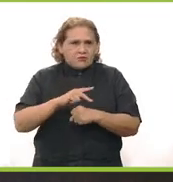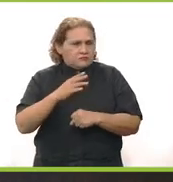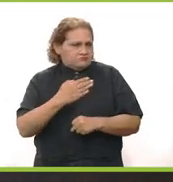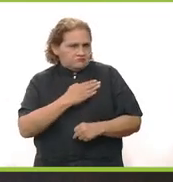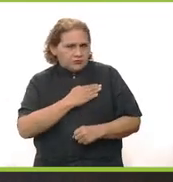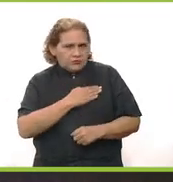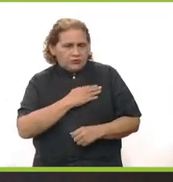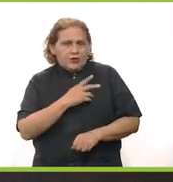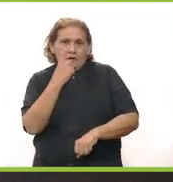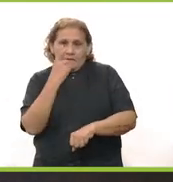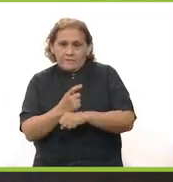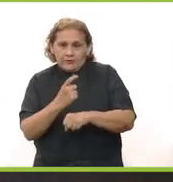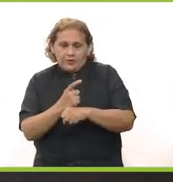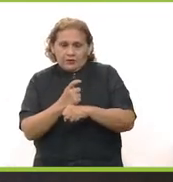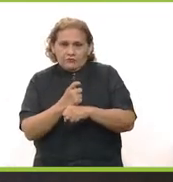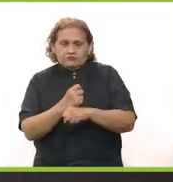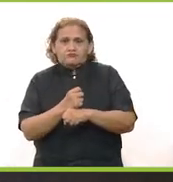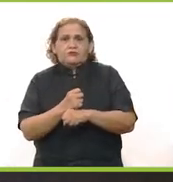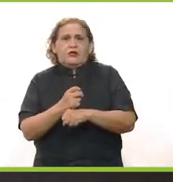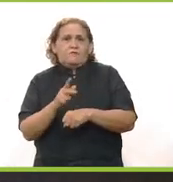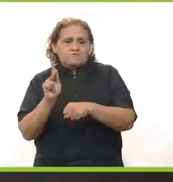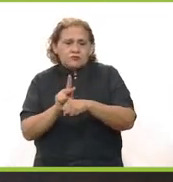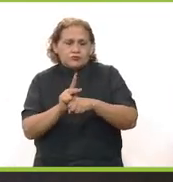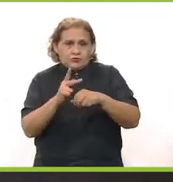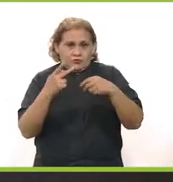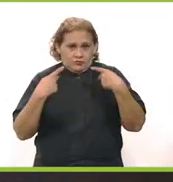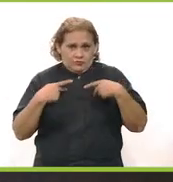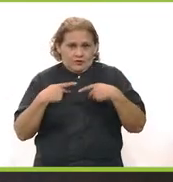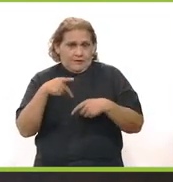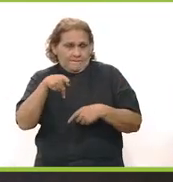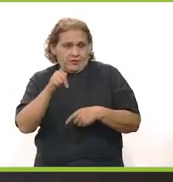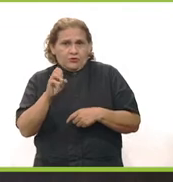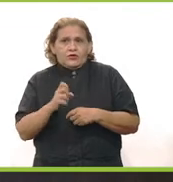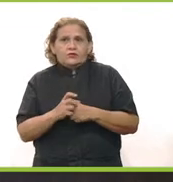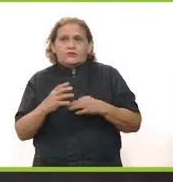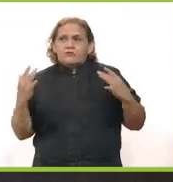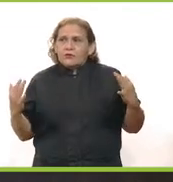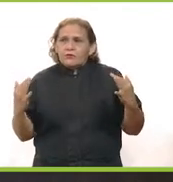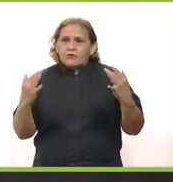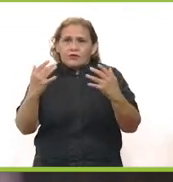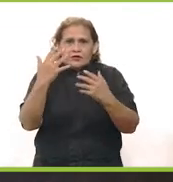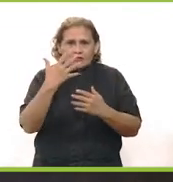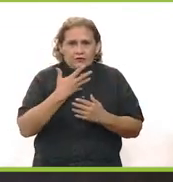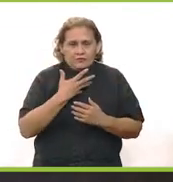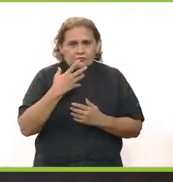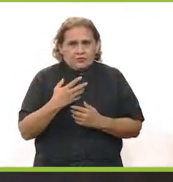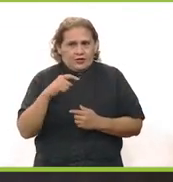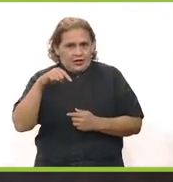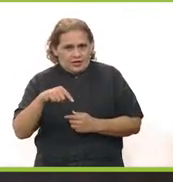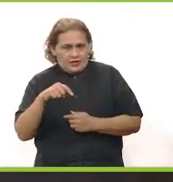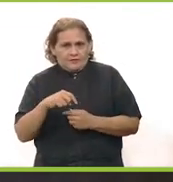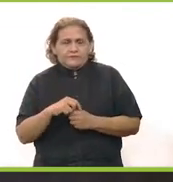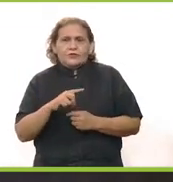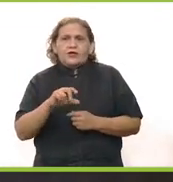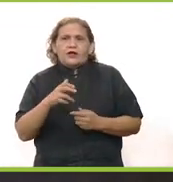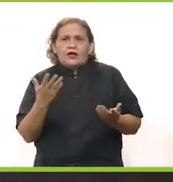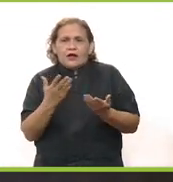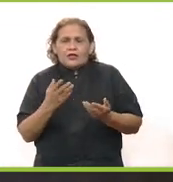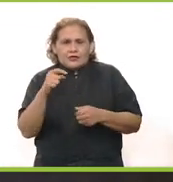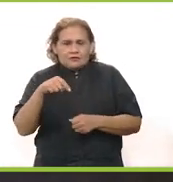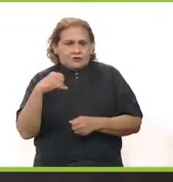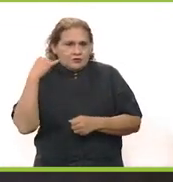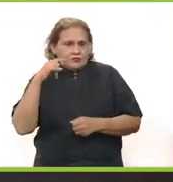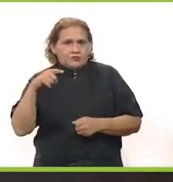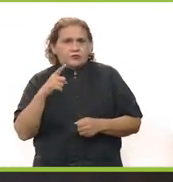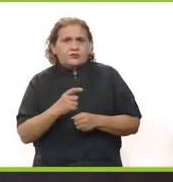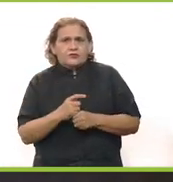Esto pues es muy bueno porque pues evidentemente primero es la seguridad de las personas, pero este clima de seguridad que hoy no se tiene prácticamente en ningún otro lugar del país